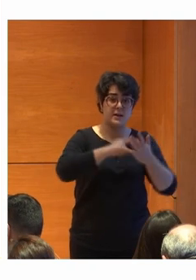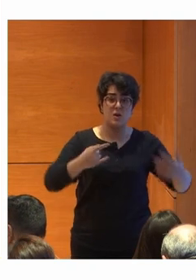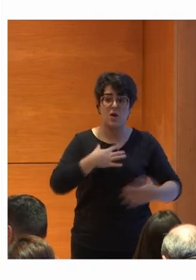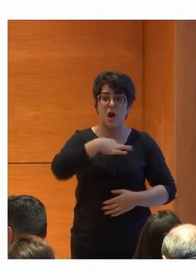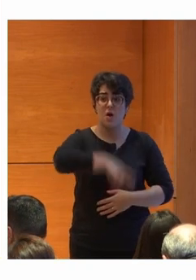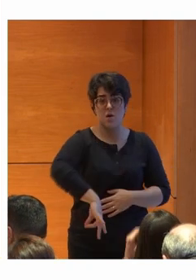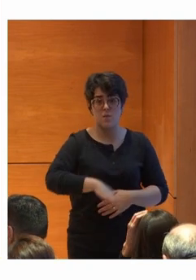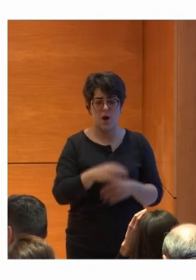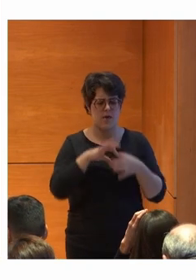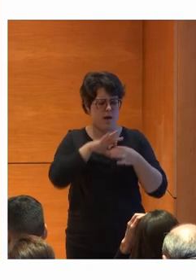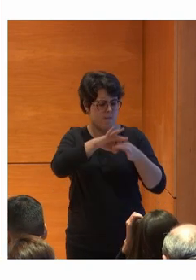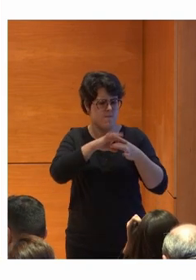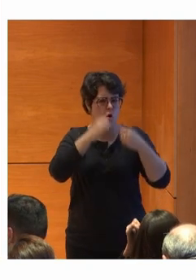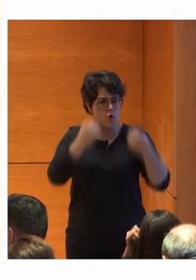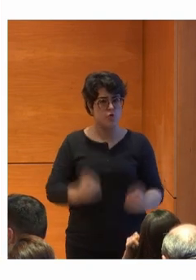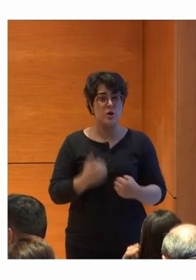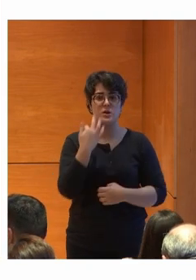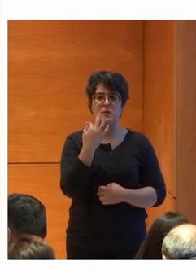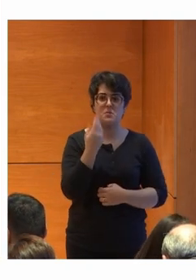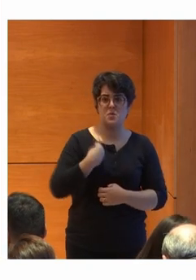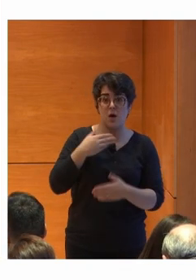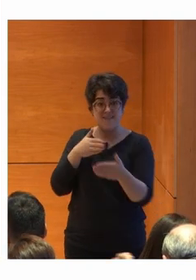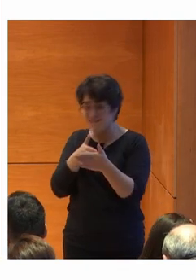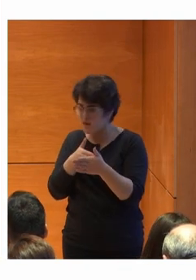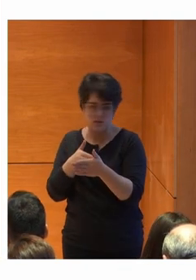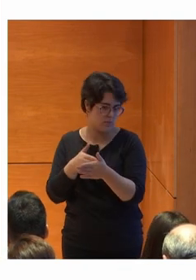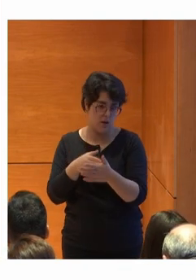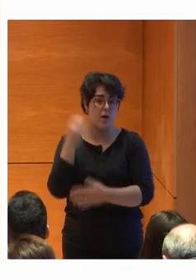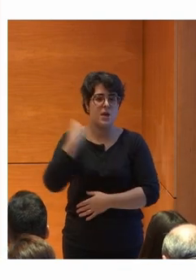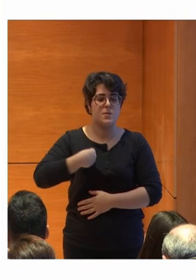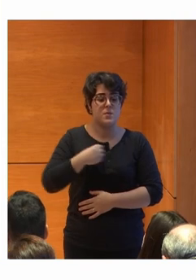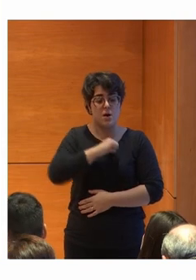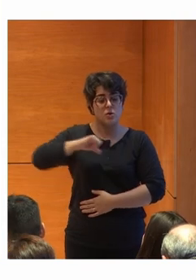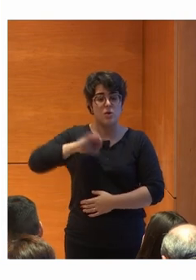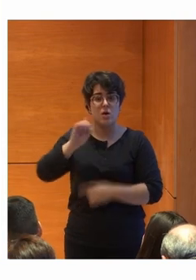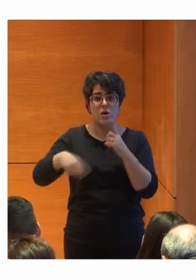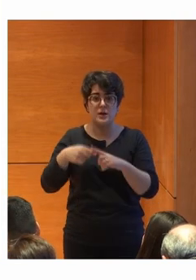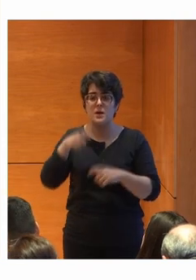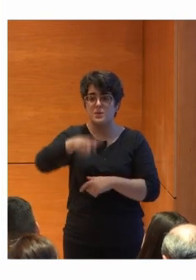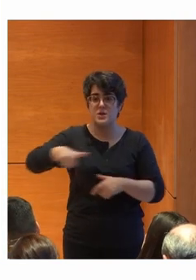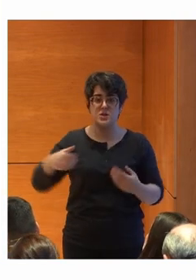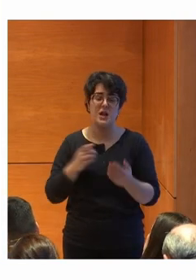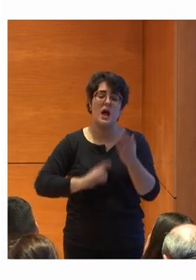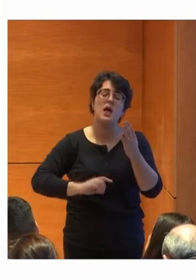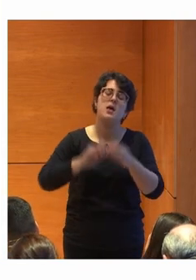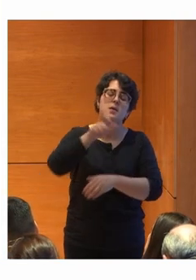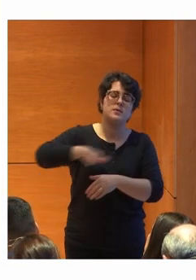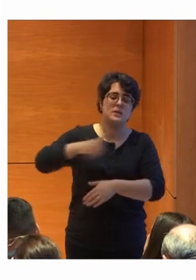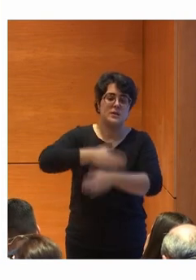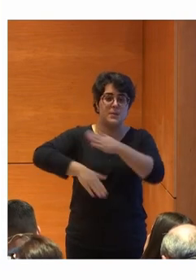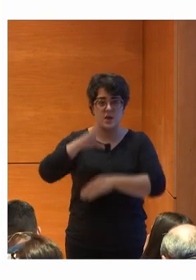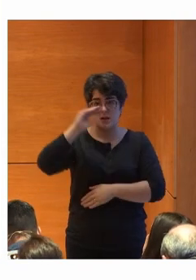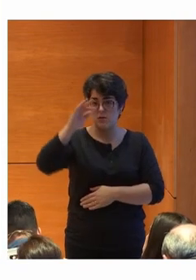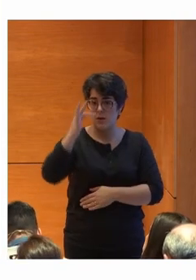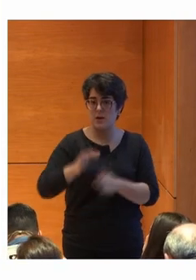ser una gran aliada y no un obstáculo para la autonomía y la vida plena de las personas con discapacidad intelectual y del